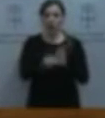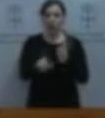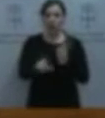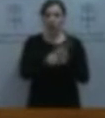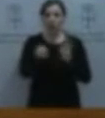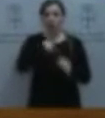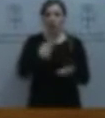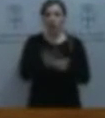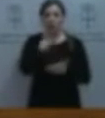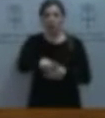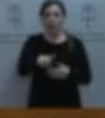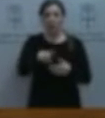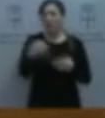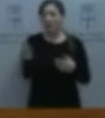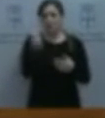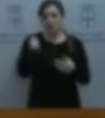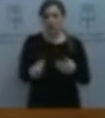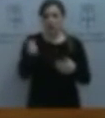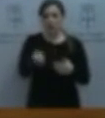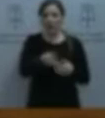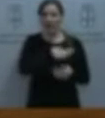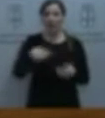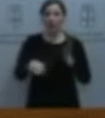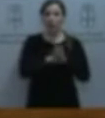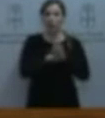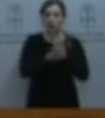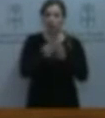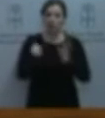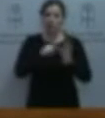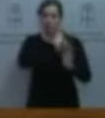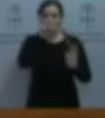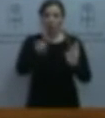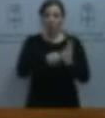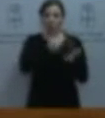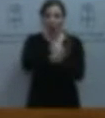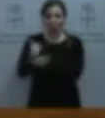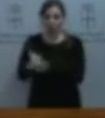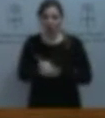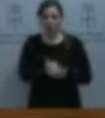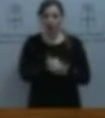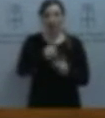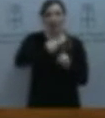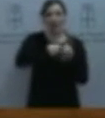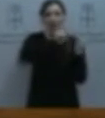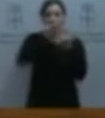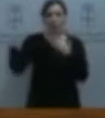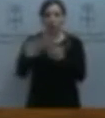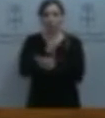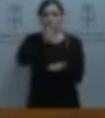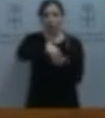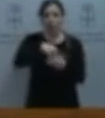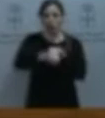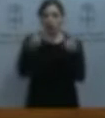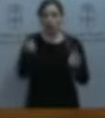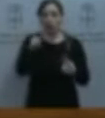Lo que pedimos aquí hoy es exactamente lo mismo. Queremos que se mantenga la totalidad de las aulas, de todos los niveles educativos en los centros públicos